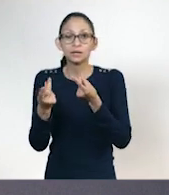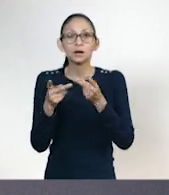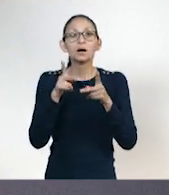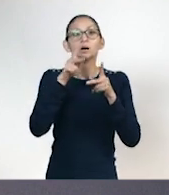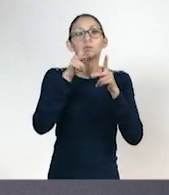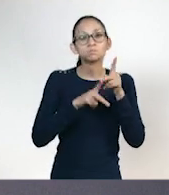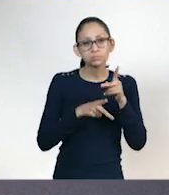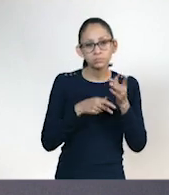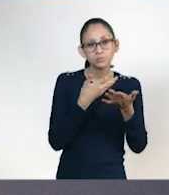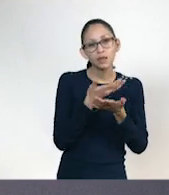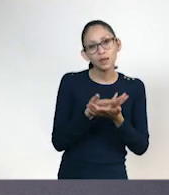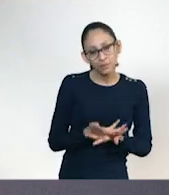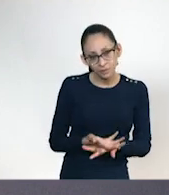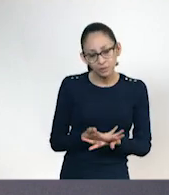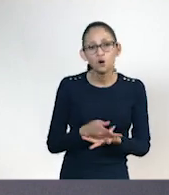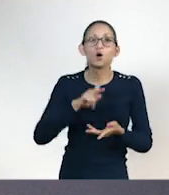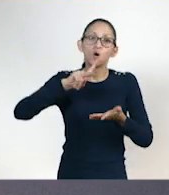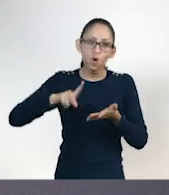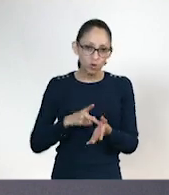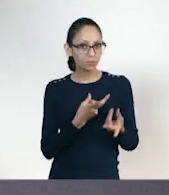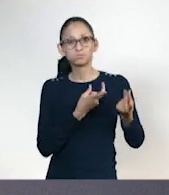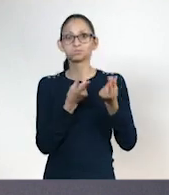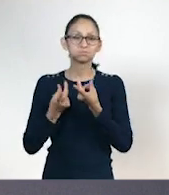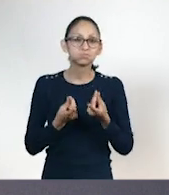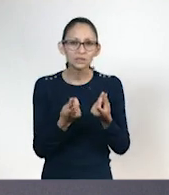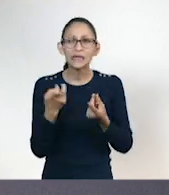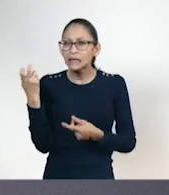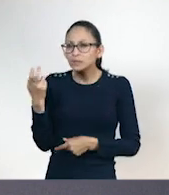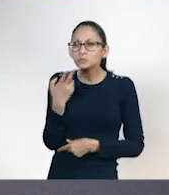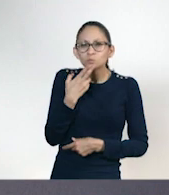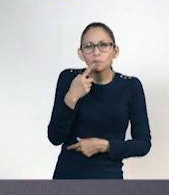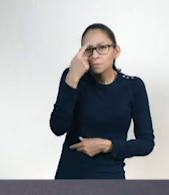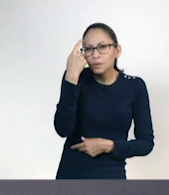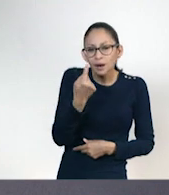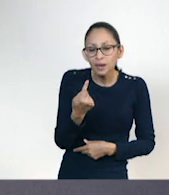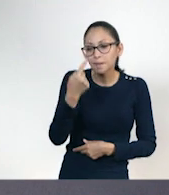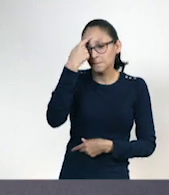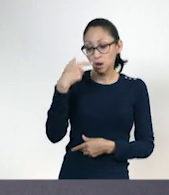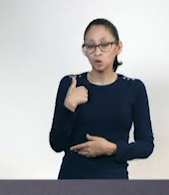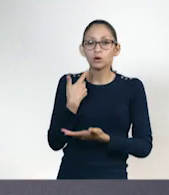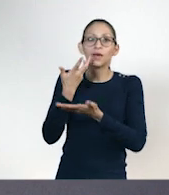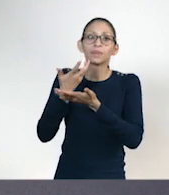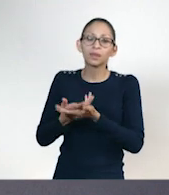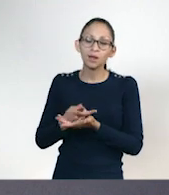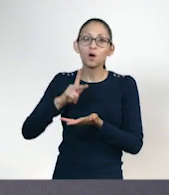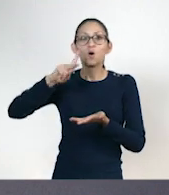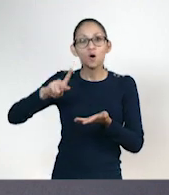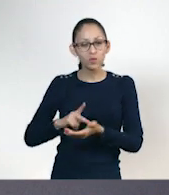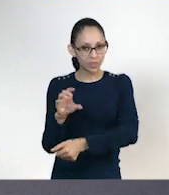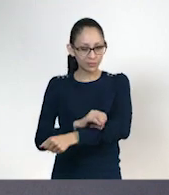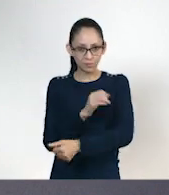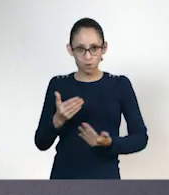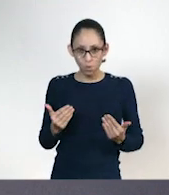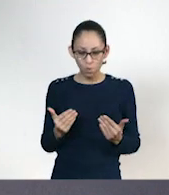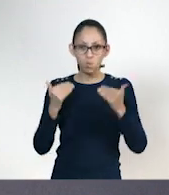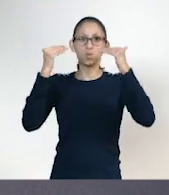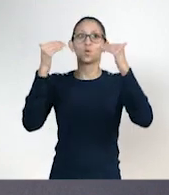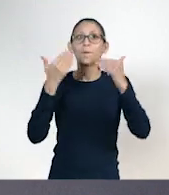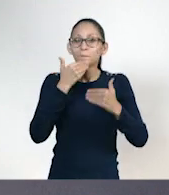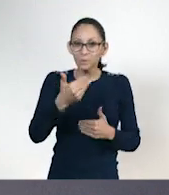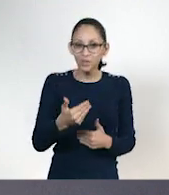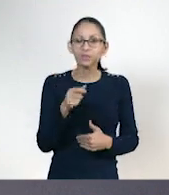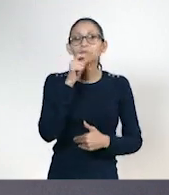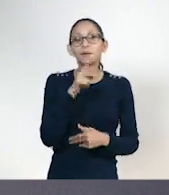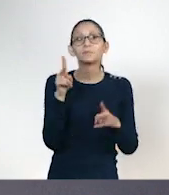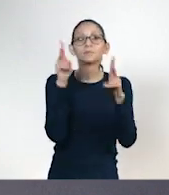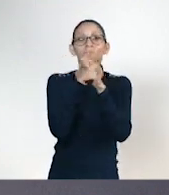durante la jornada escolar. ¿Qué sirven estos para recuperar la energía, mejorar nuestro desempeño académico, oxigenar